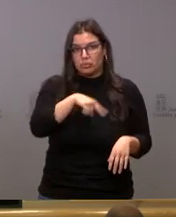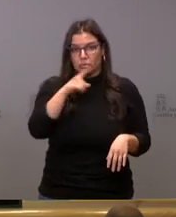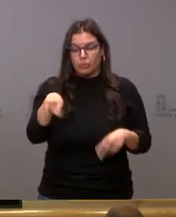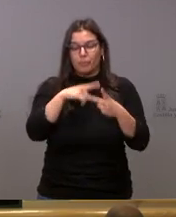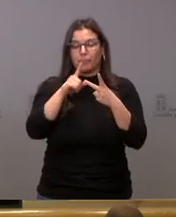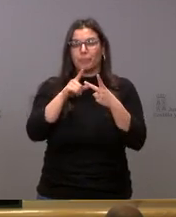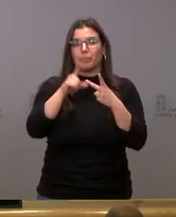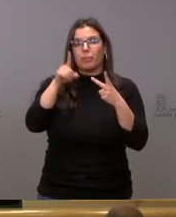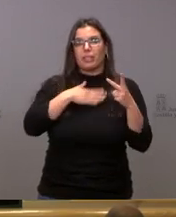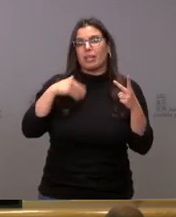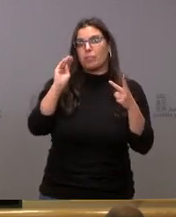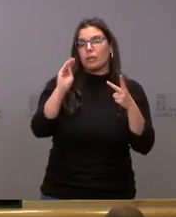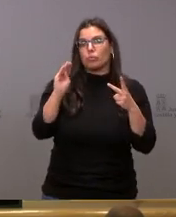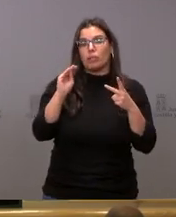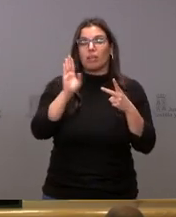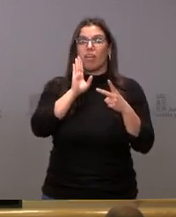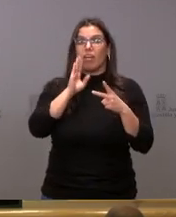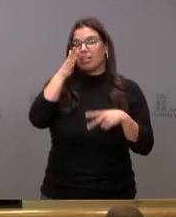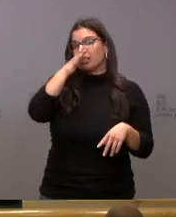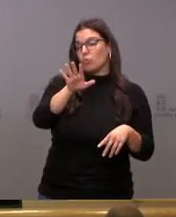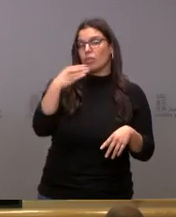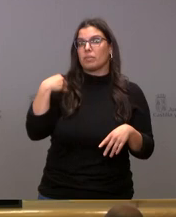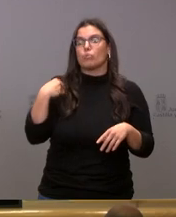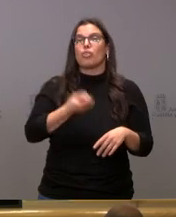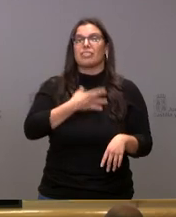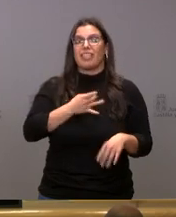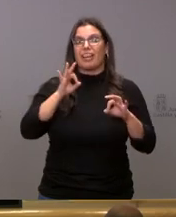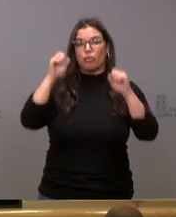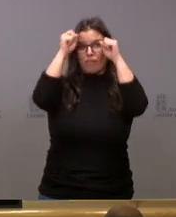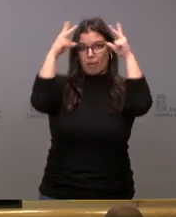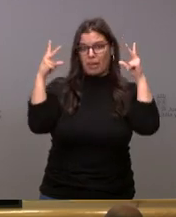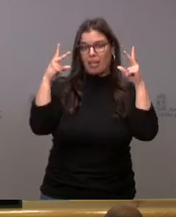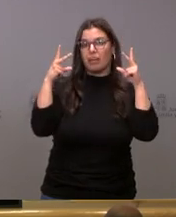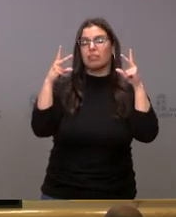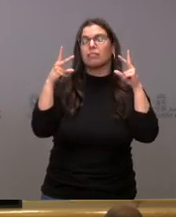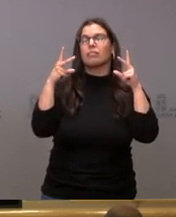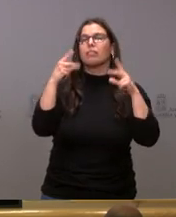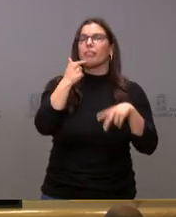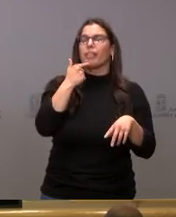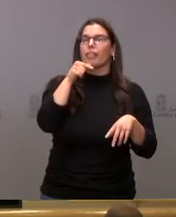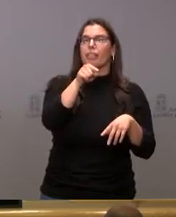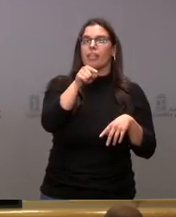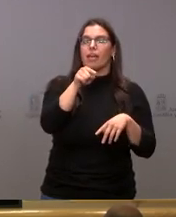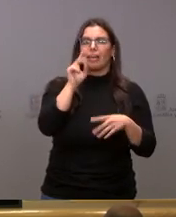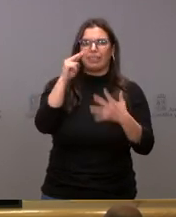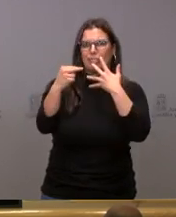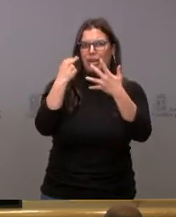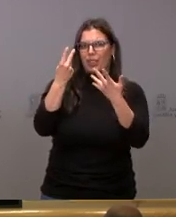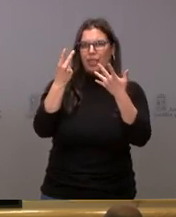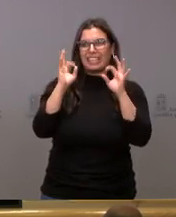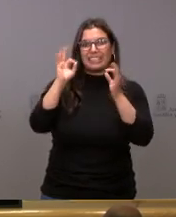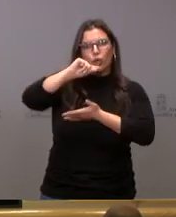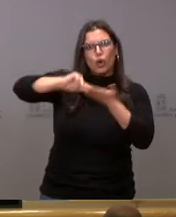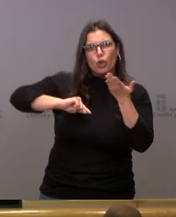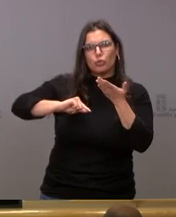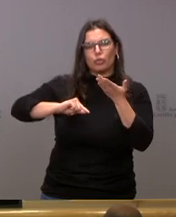Luego también le quería preguntar por esa denuncia de SAC de Castilla y León, las enfermeras y enfermeros que hablan de falta de transparencia en los contratos